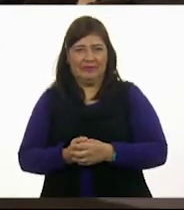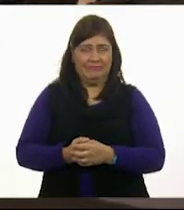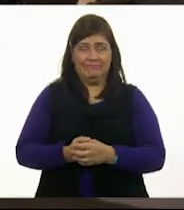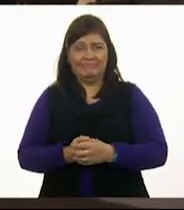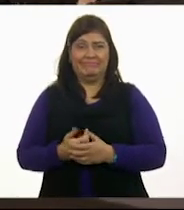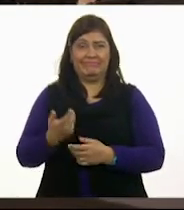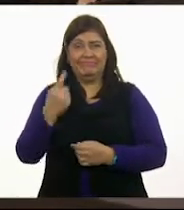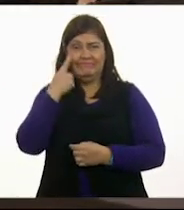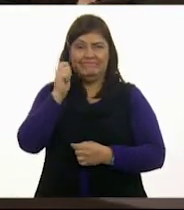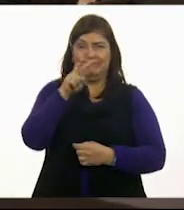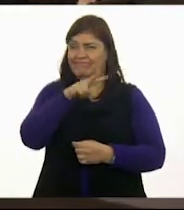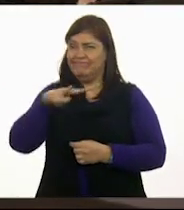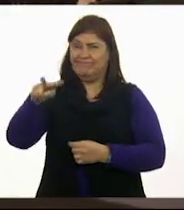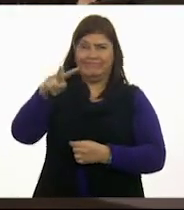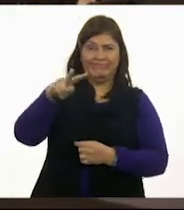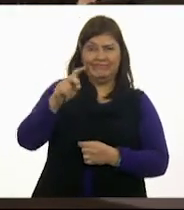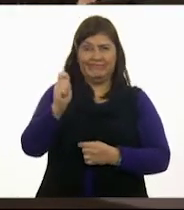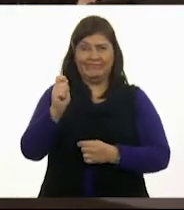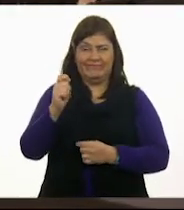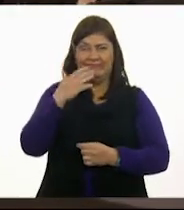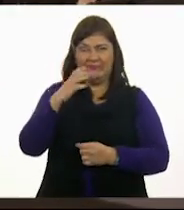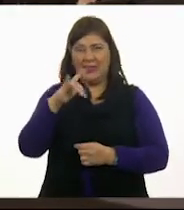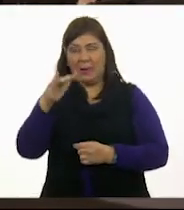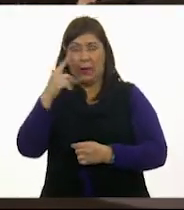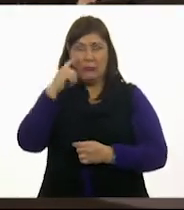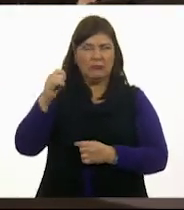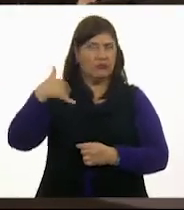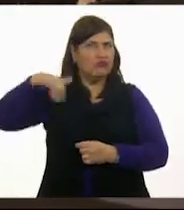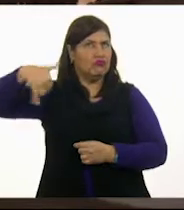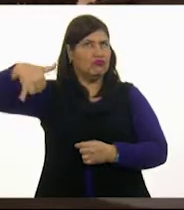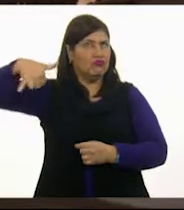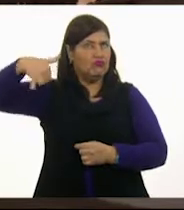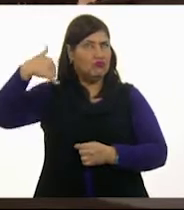¡Qué frío está el clima aquí en Londres! Estoy recibiendo una llamada.